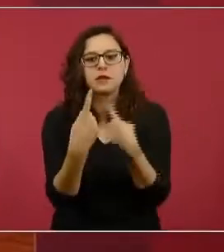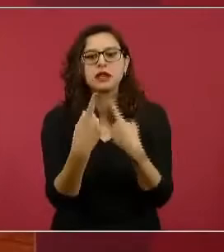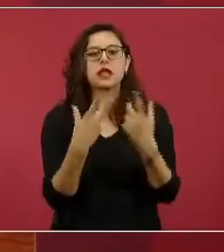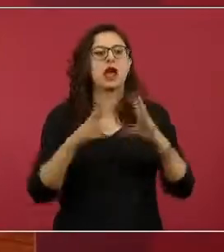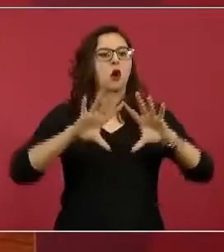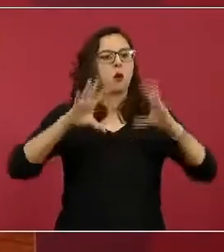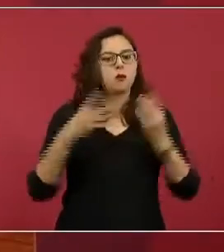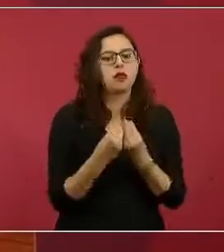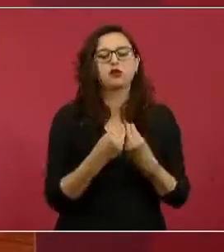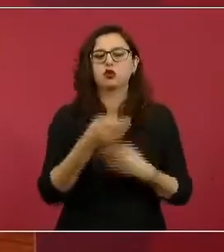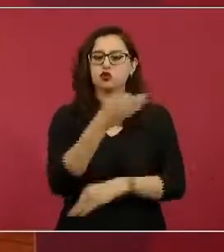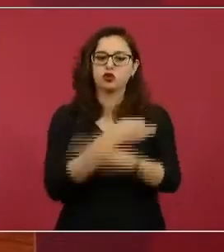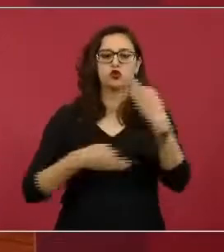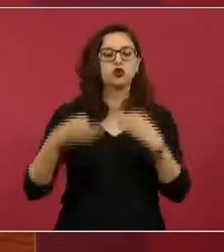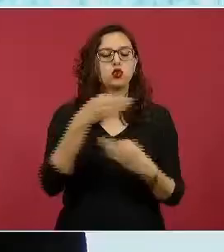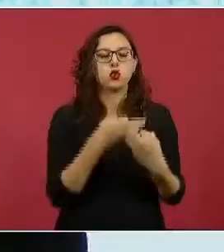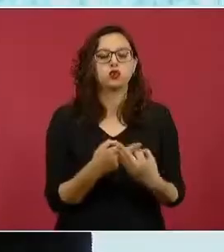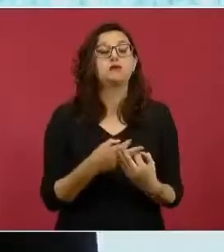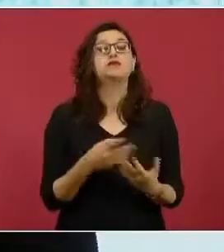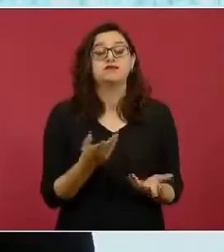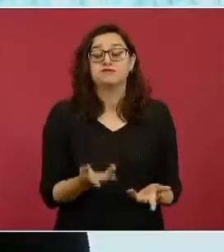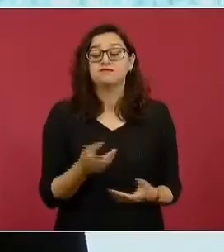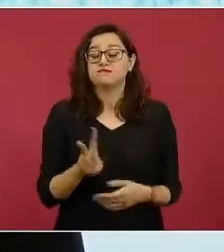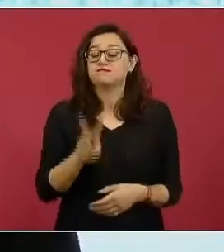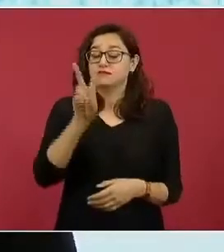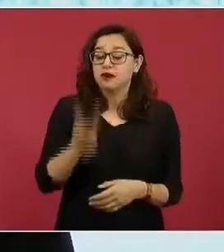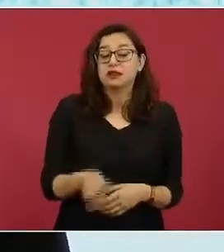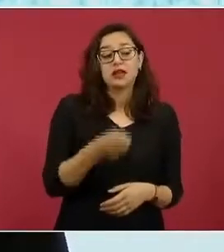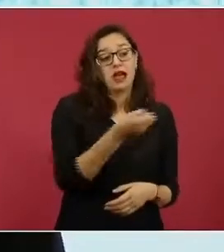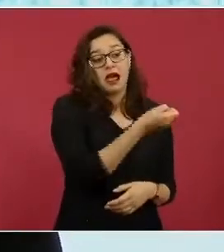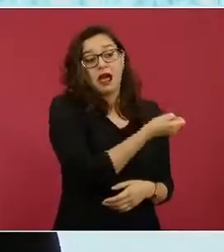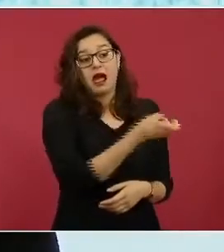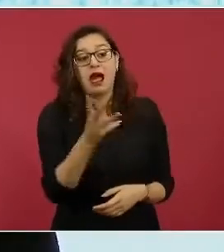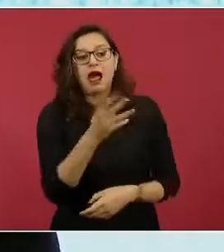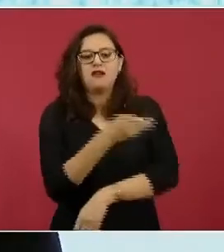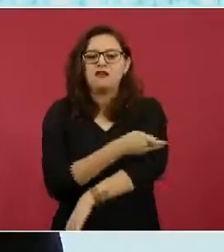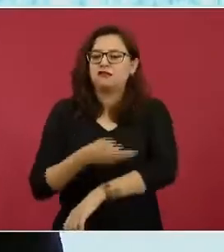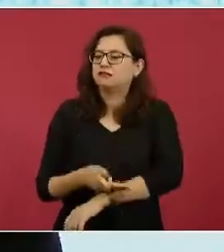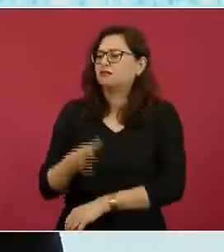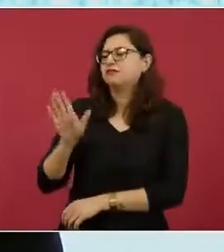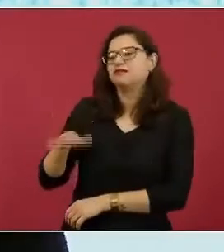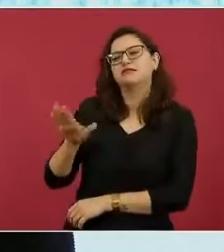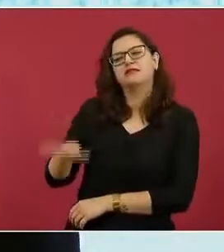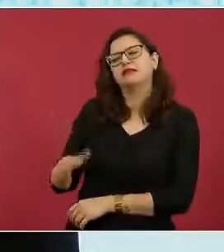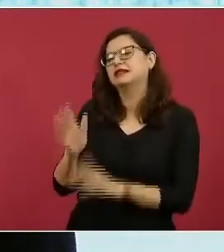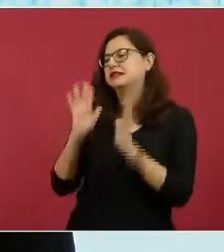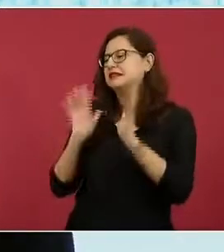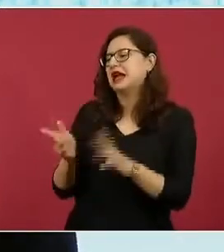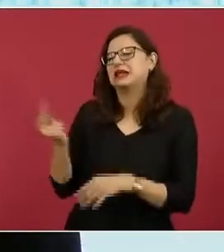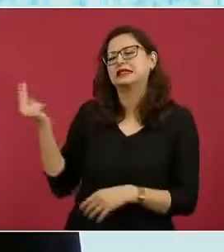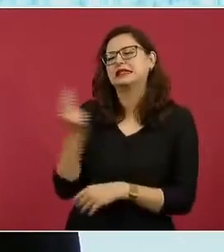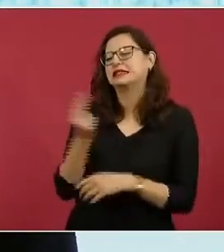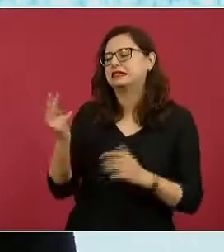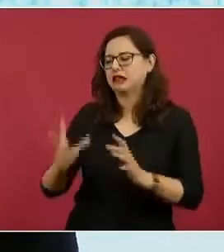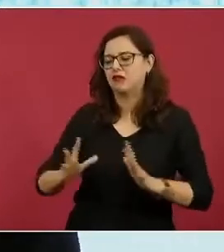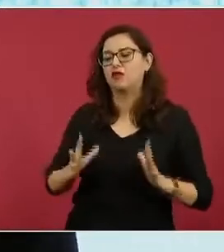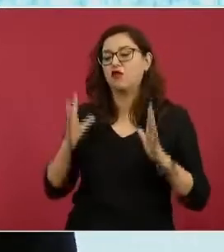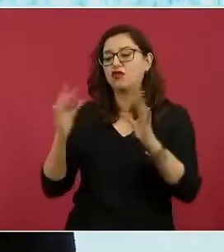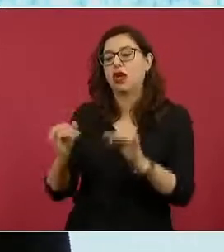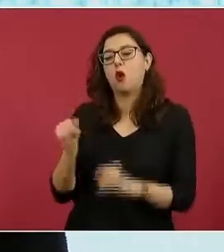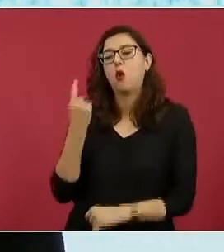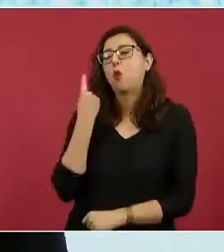toda la política pública. Han solicitado desde hace ya muchos años las familias que se crea un instituto nacional.